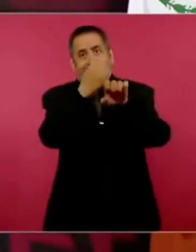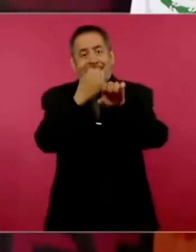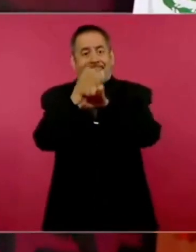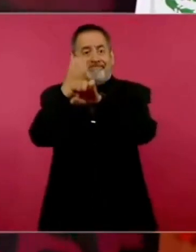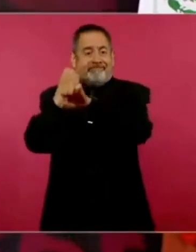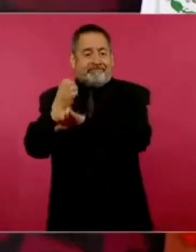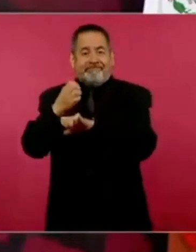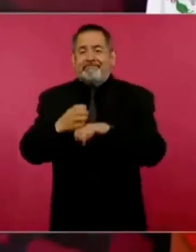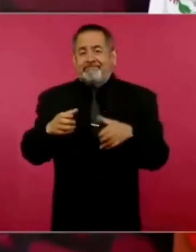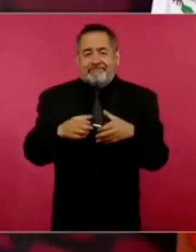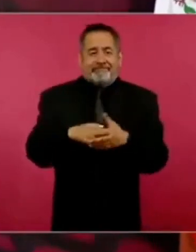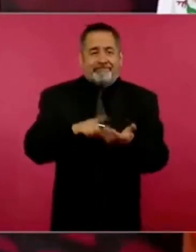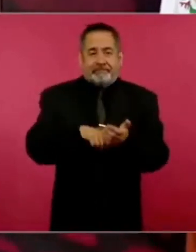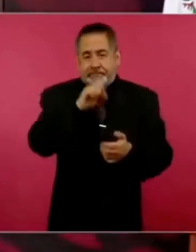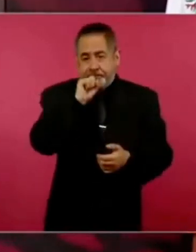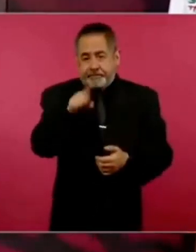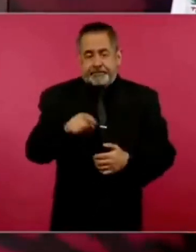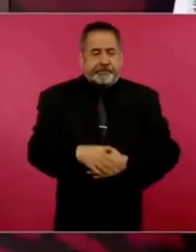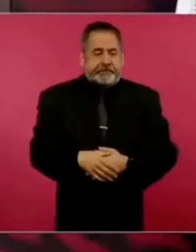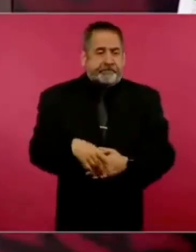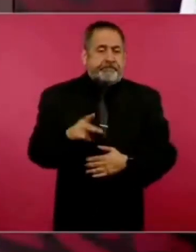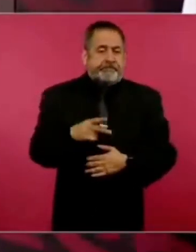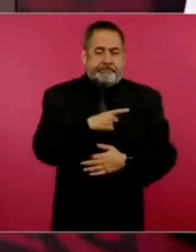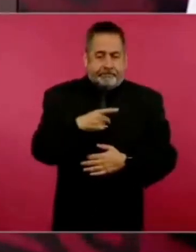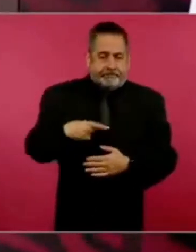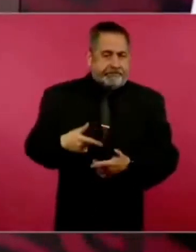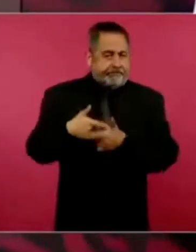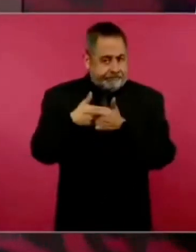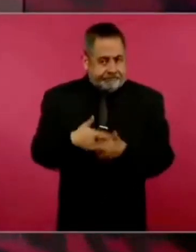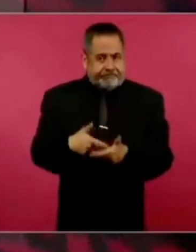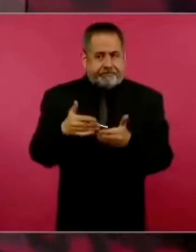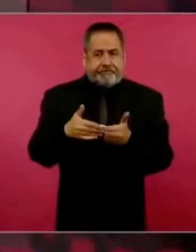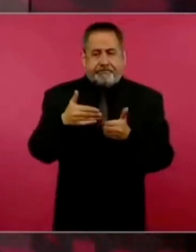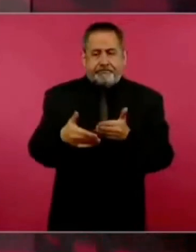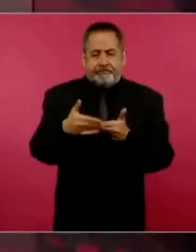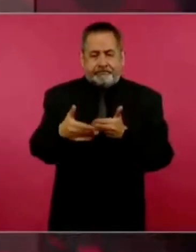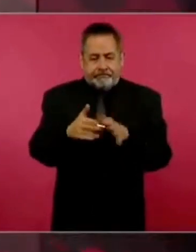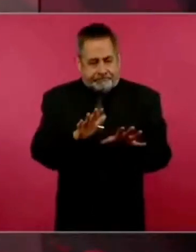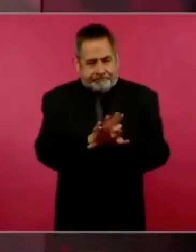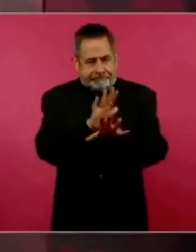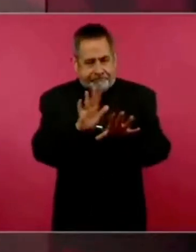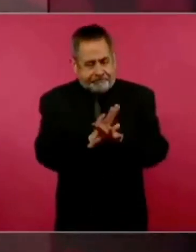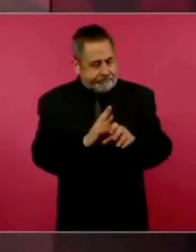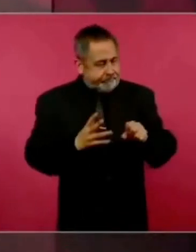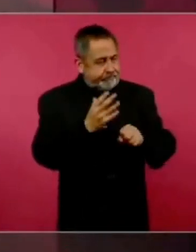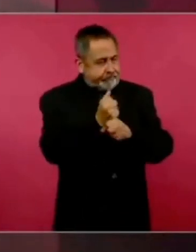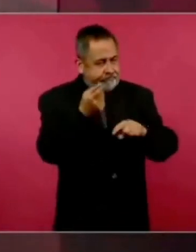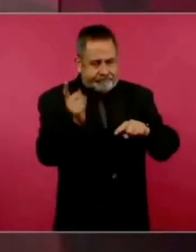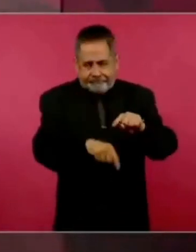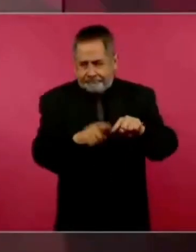pero hay que seguir limpiando al gobierno,